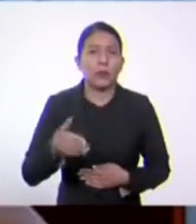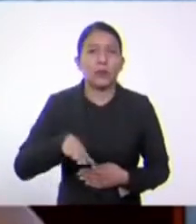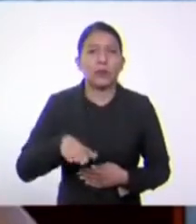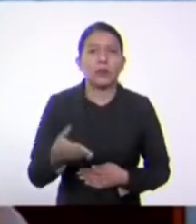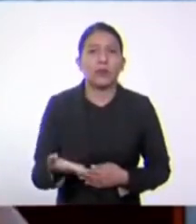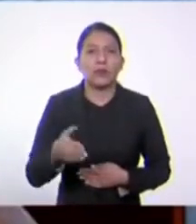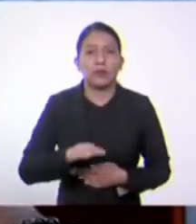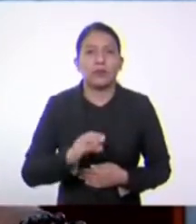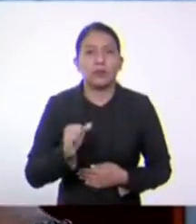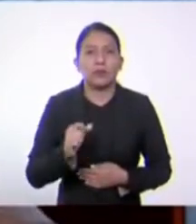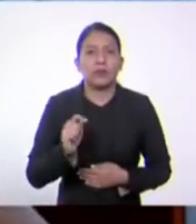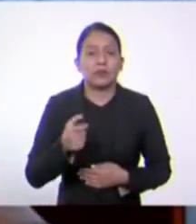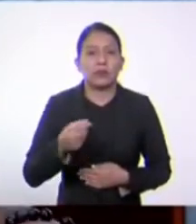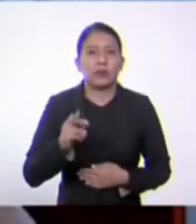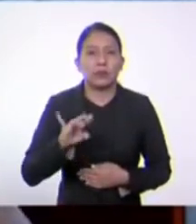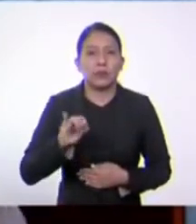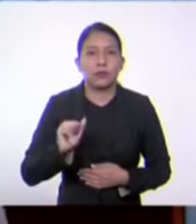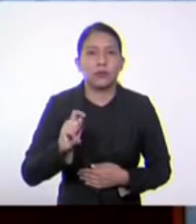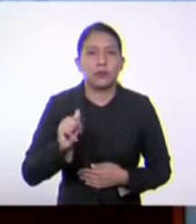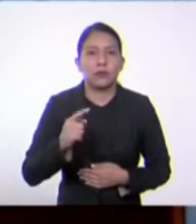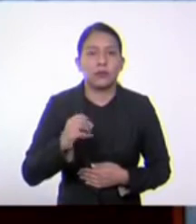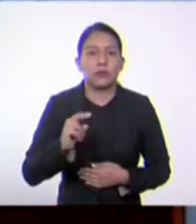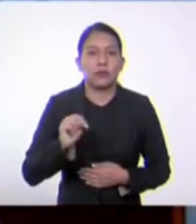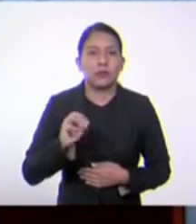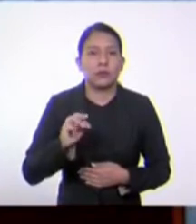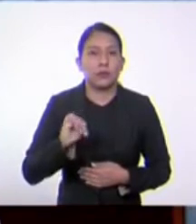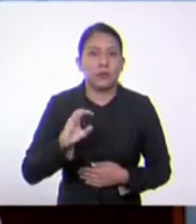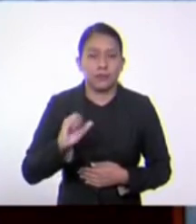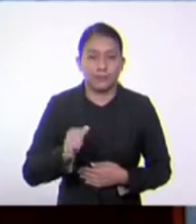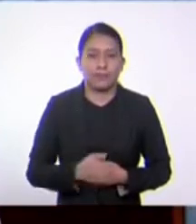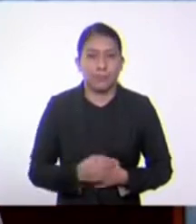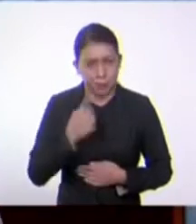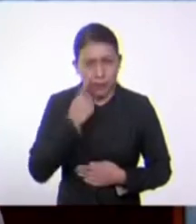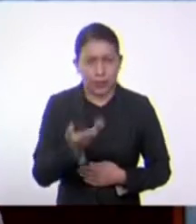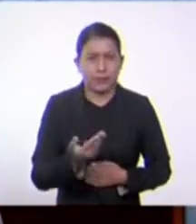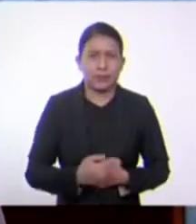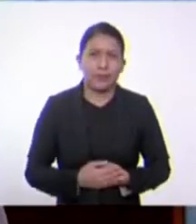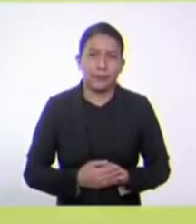la categoría taxonómica de reino. Así que, vamos a ver.